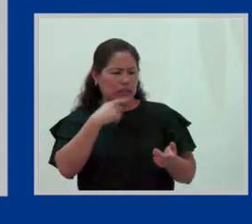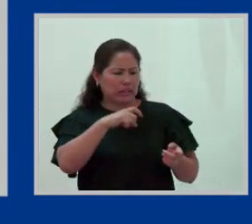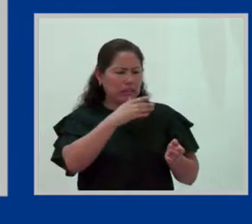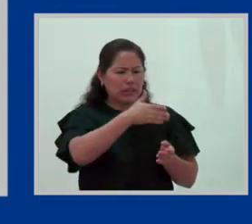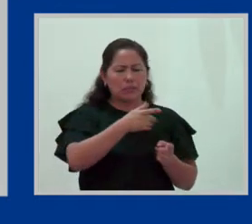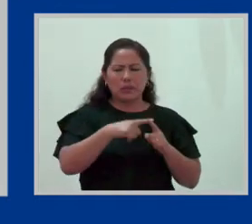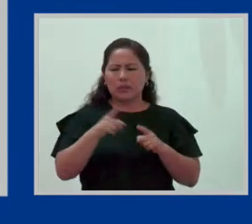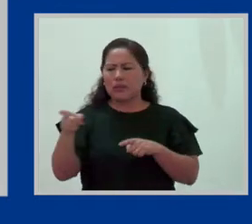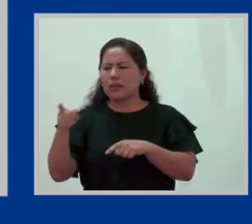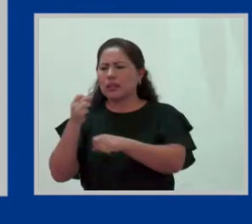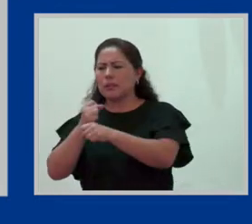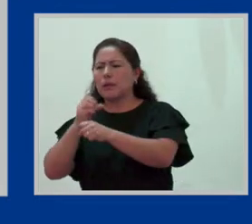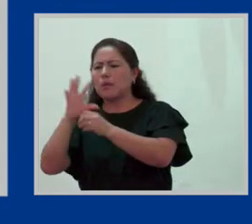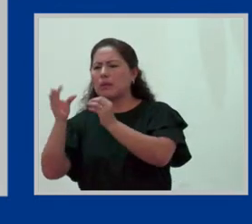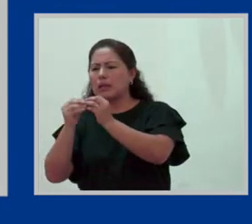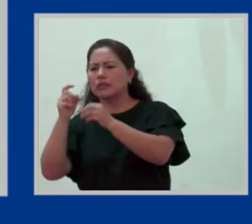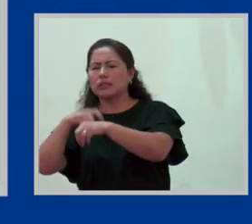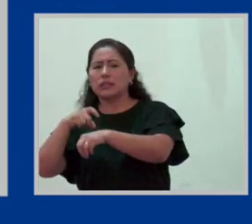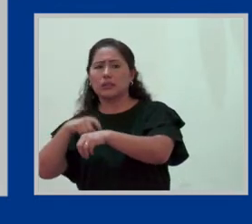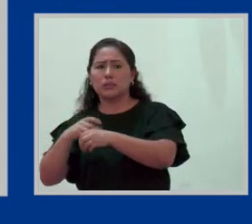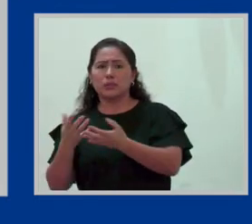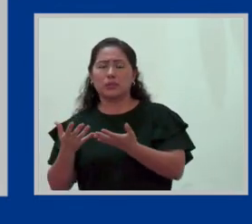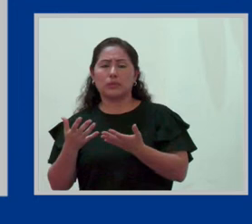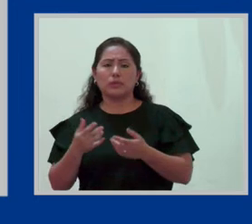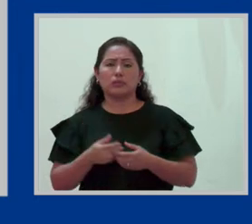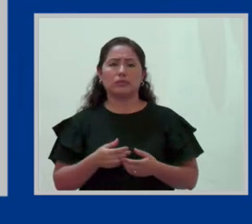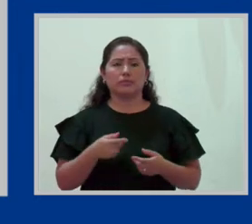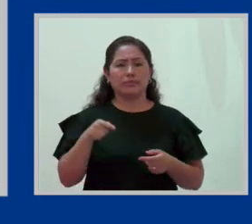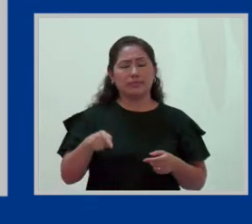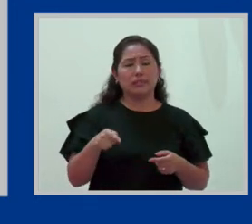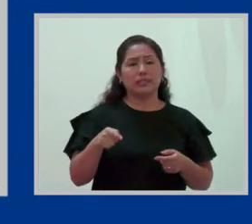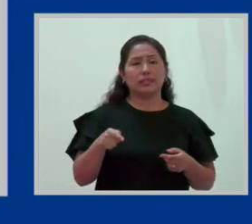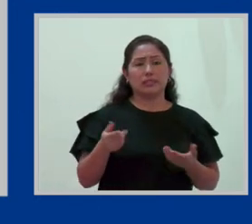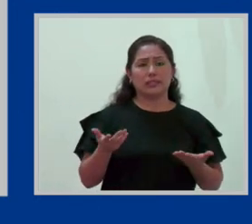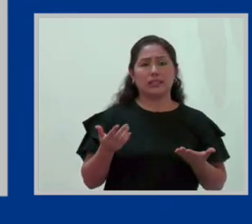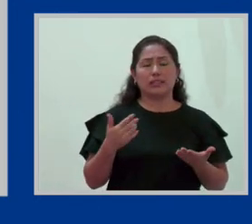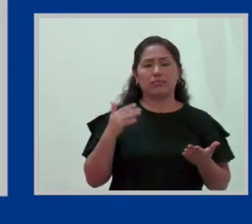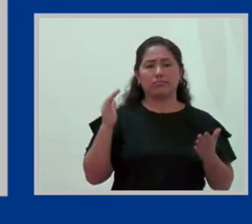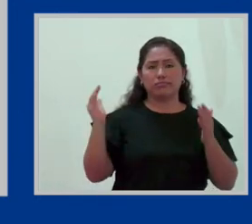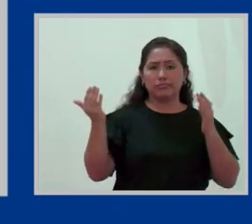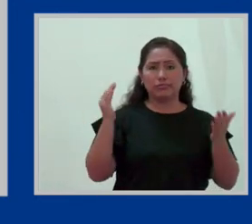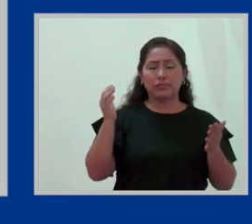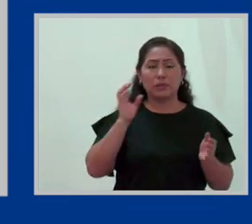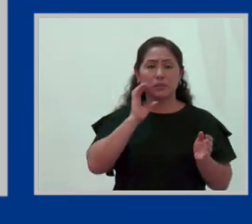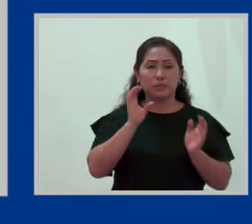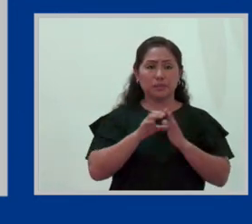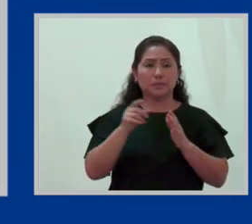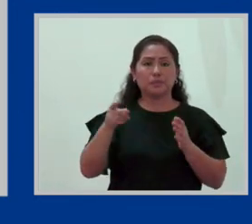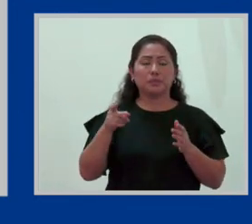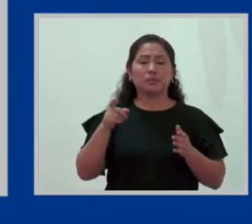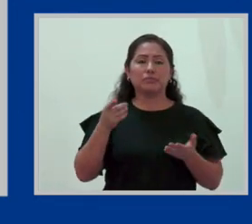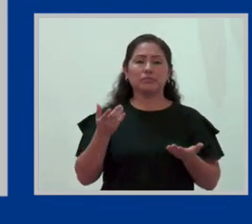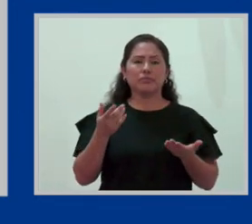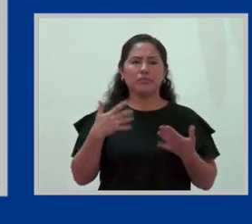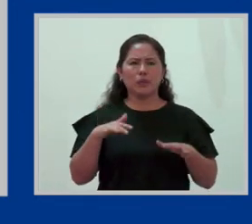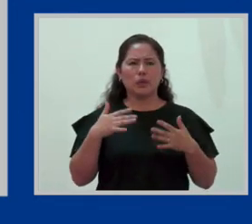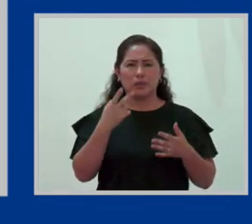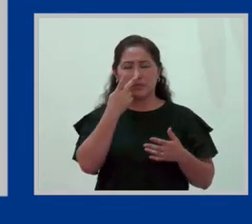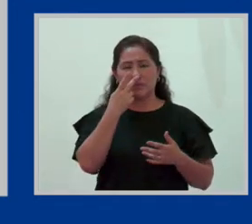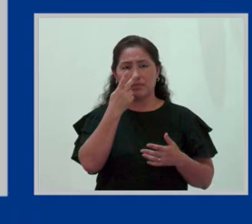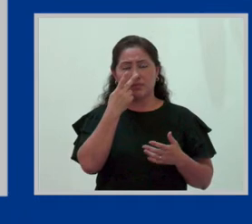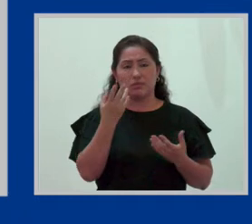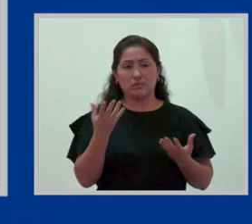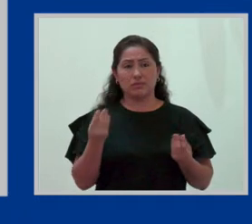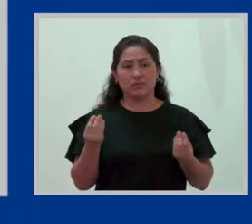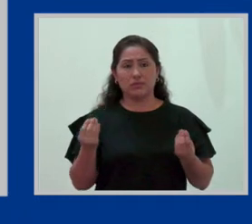difícilmente puede hacer eso, ¿no? Entonces, esas formas, esas formas sutiles en las cuales se ve